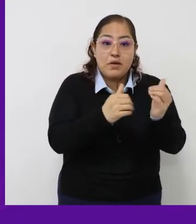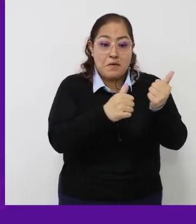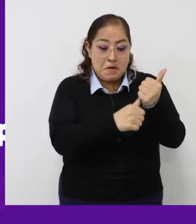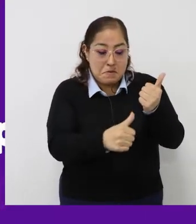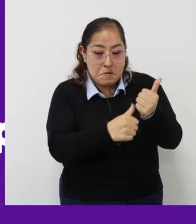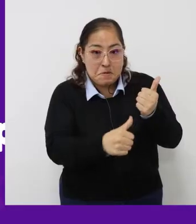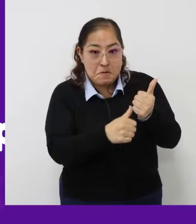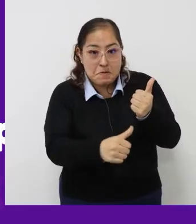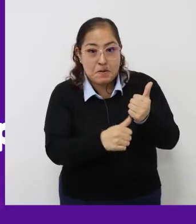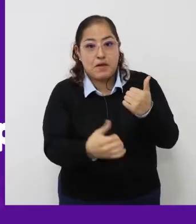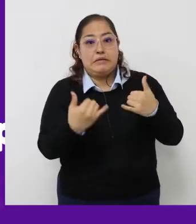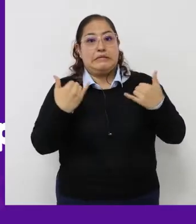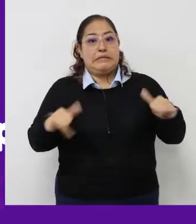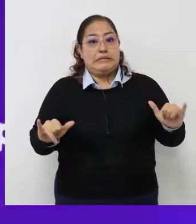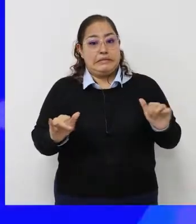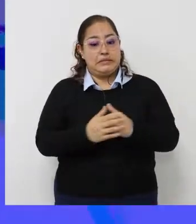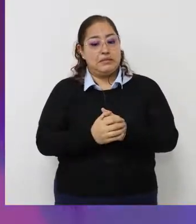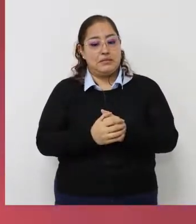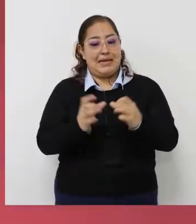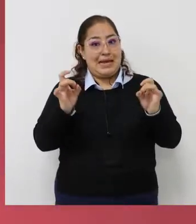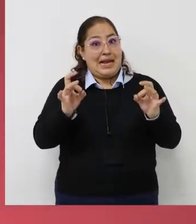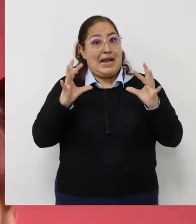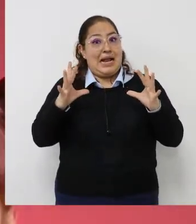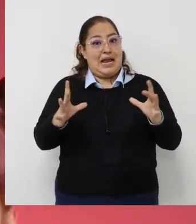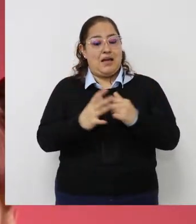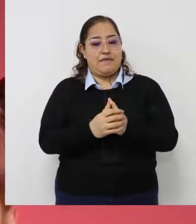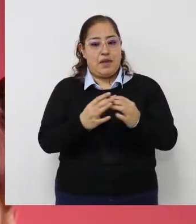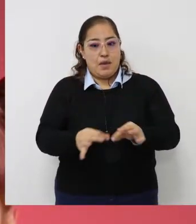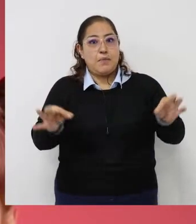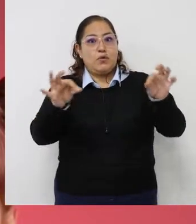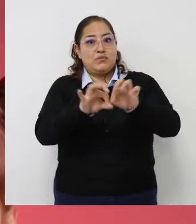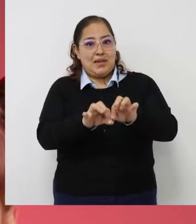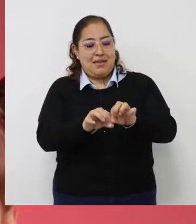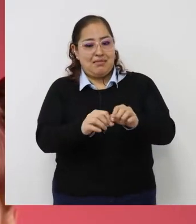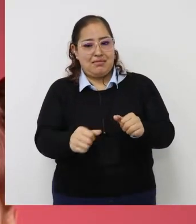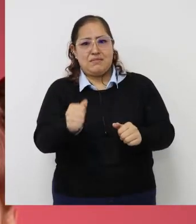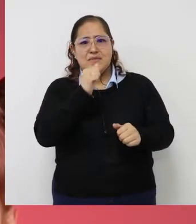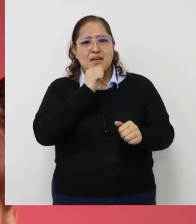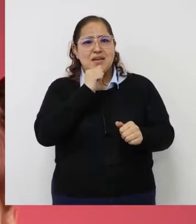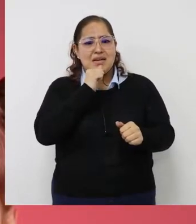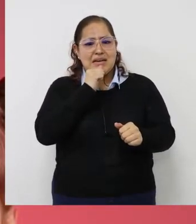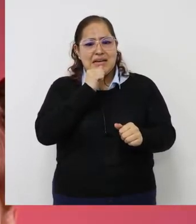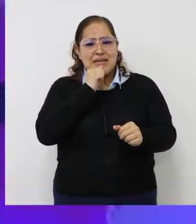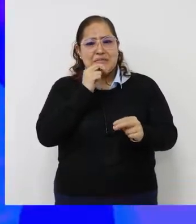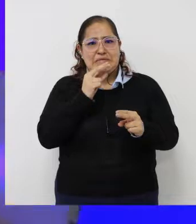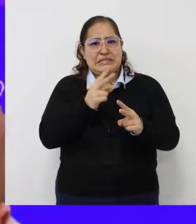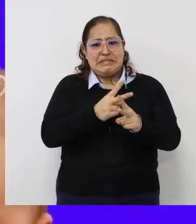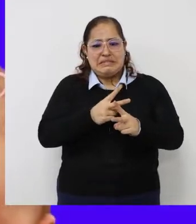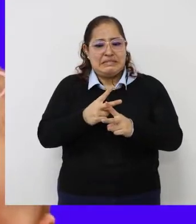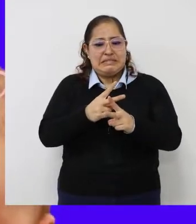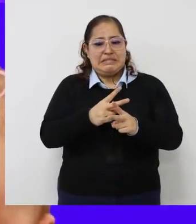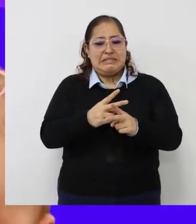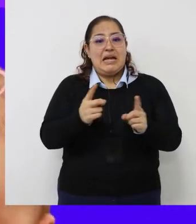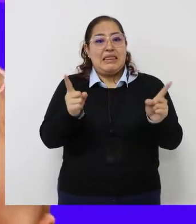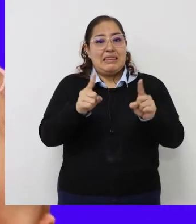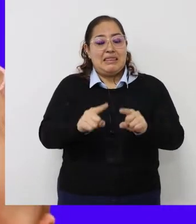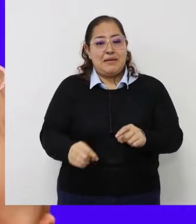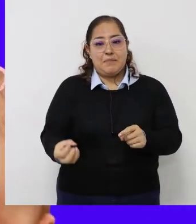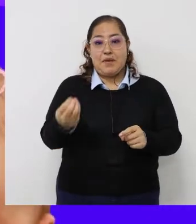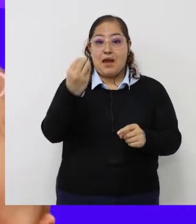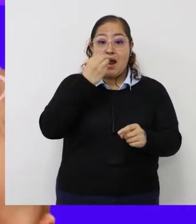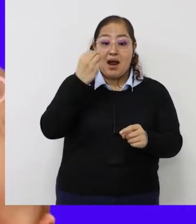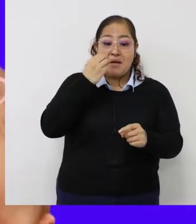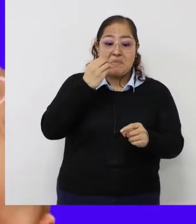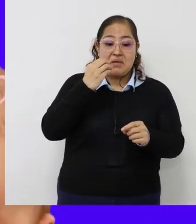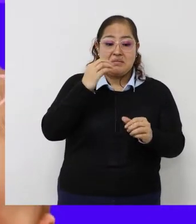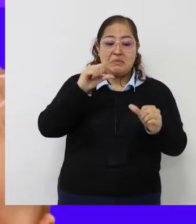Consumo de agua no potable. Manipulación y almacenamiento inadecuado de los alimentos. Suspensión de la